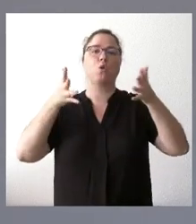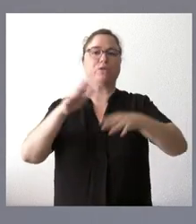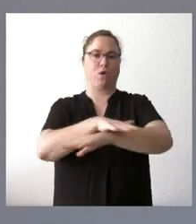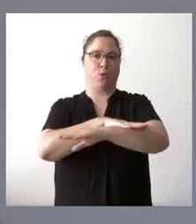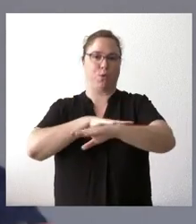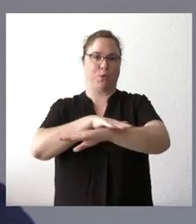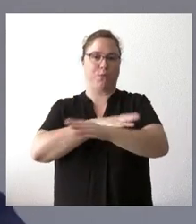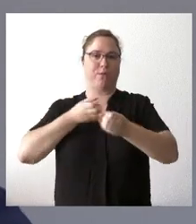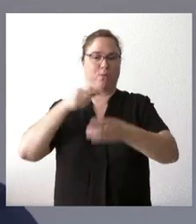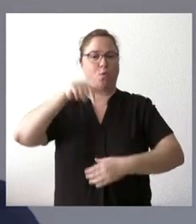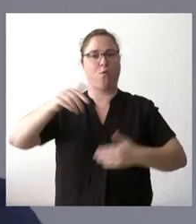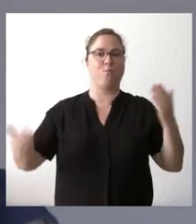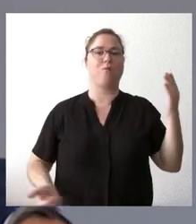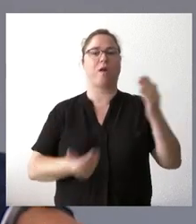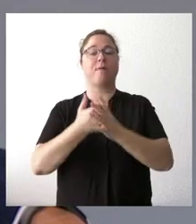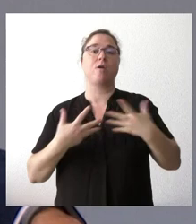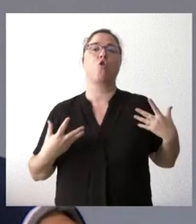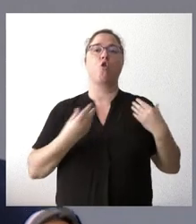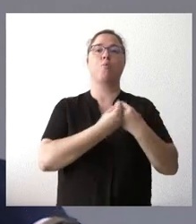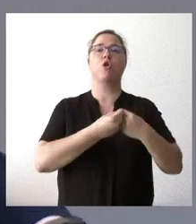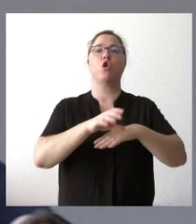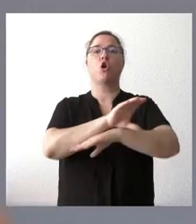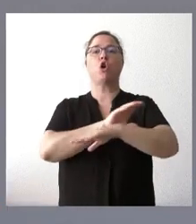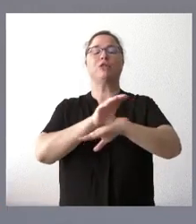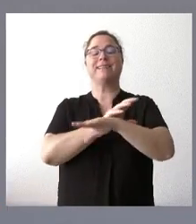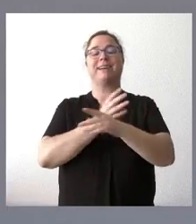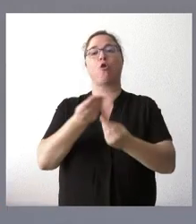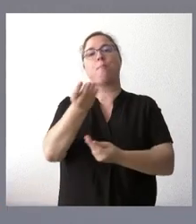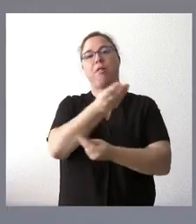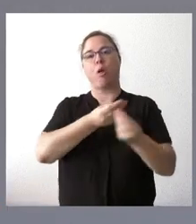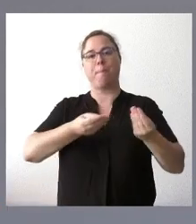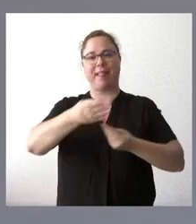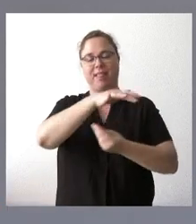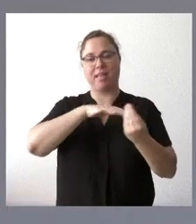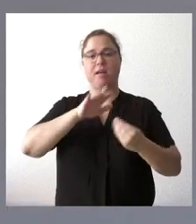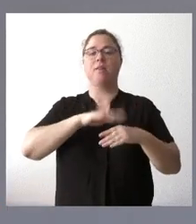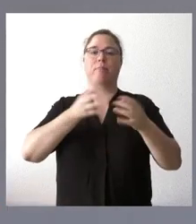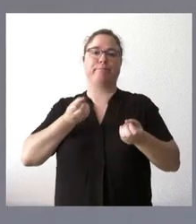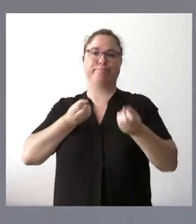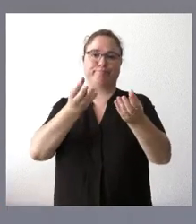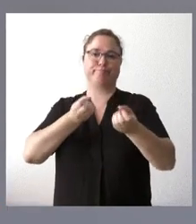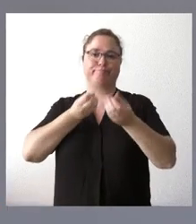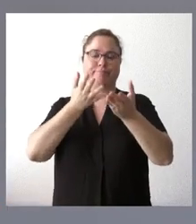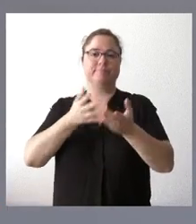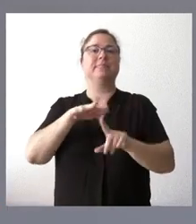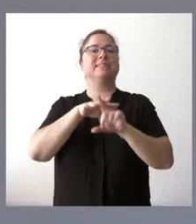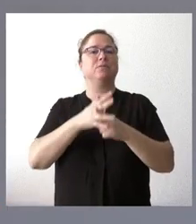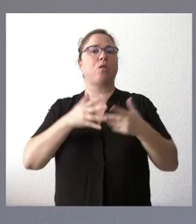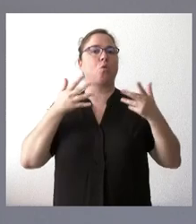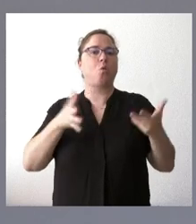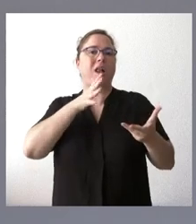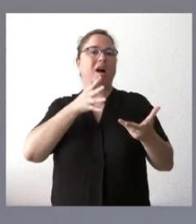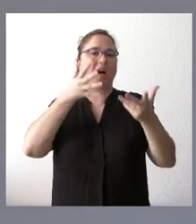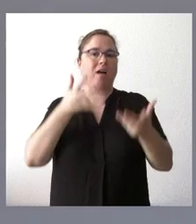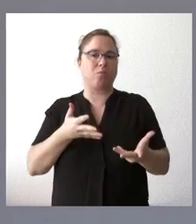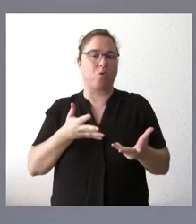esta mañana, me acompaña el consejero de Medio Ambiente para informarles a ustedes cuál es el estado y la situación actual